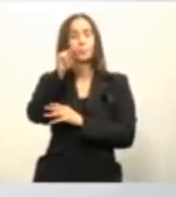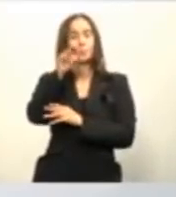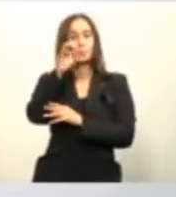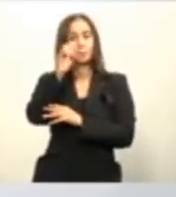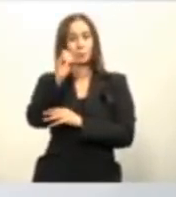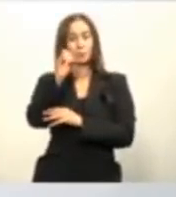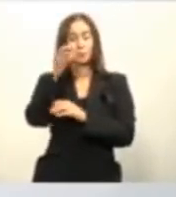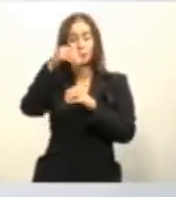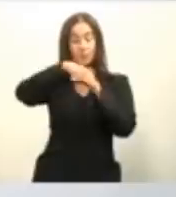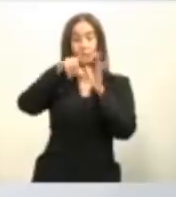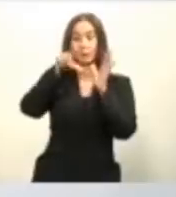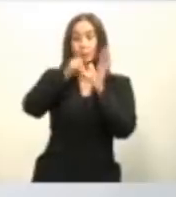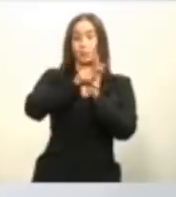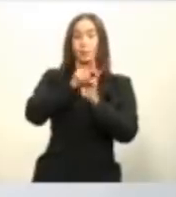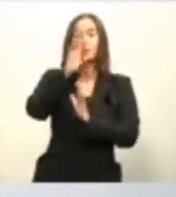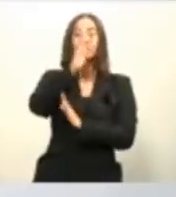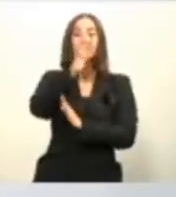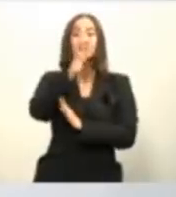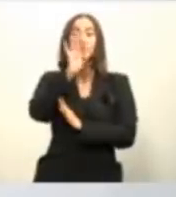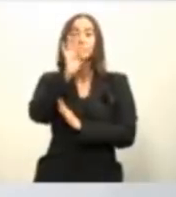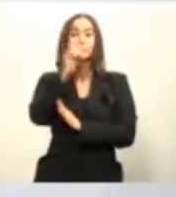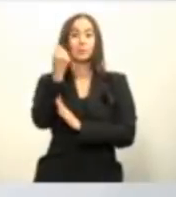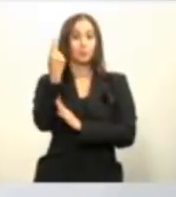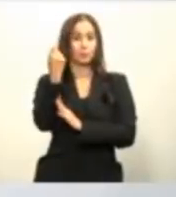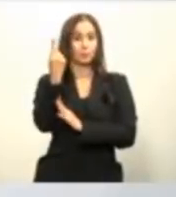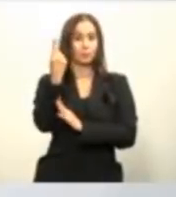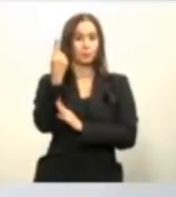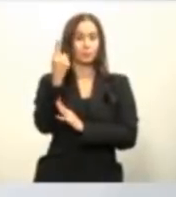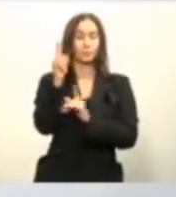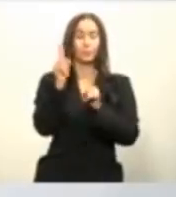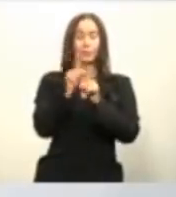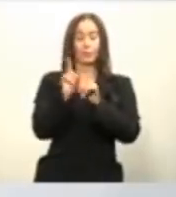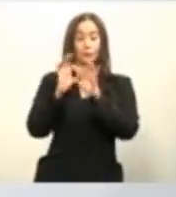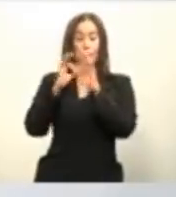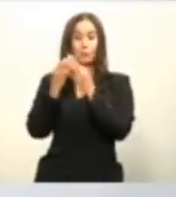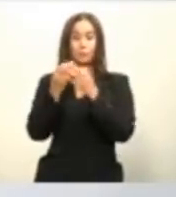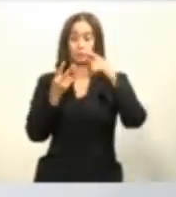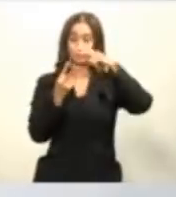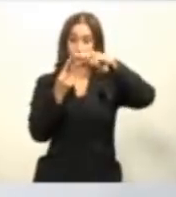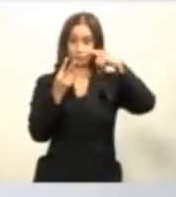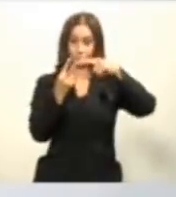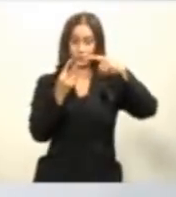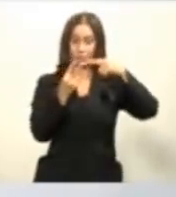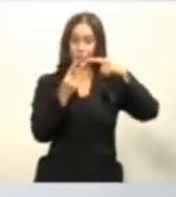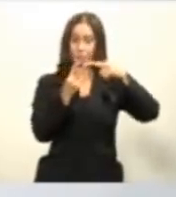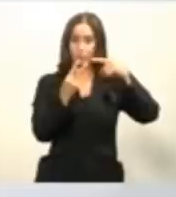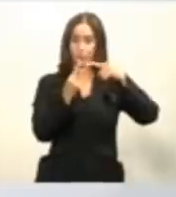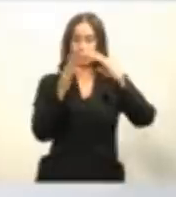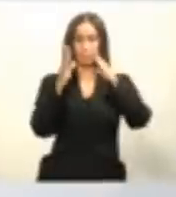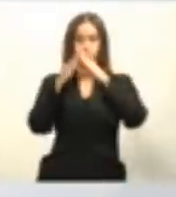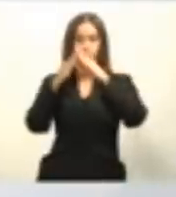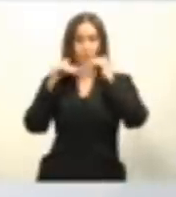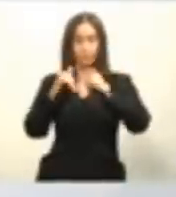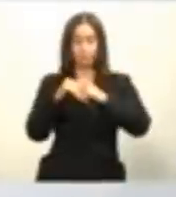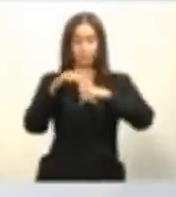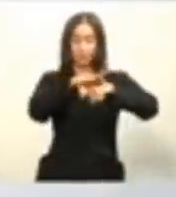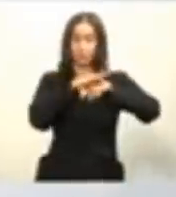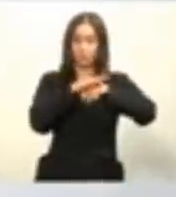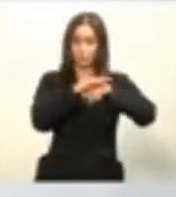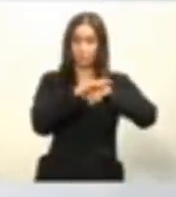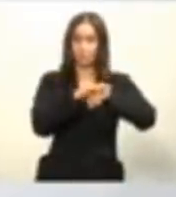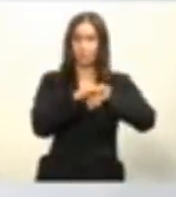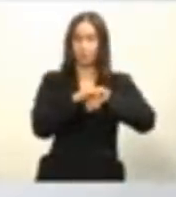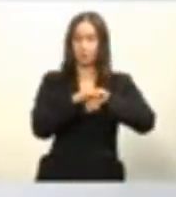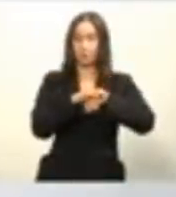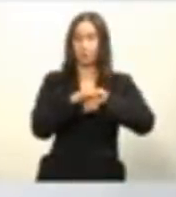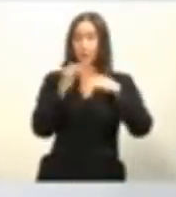189 11 con un bono familiar que tiene dos composiciones una es el bono desalojo o bono tierra que nosotros estamos llamando un